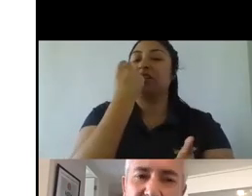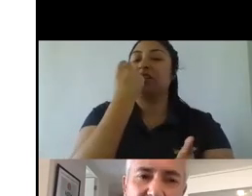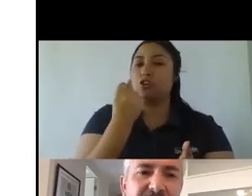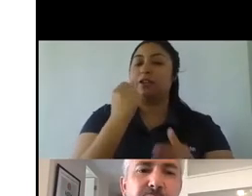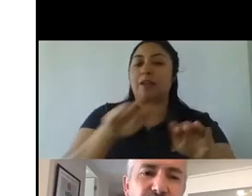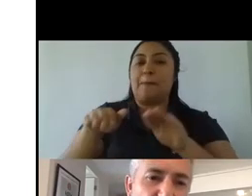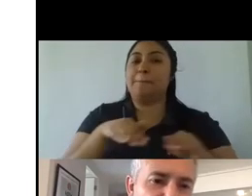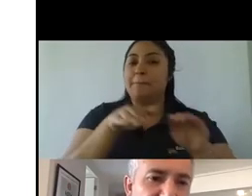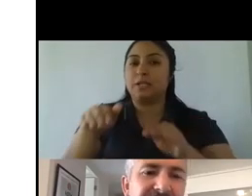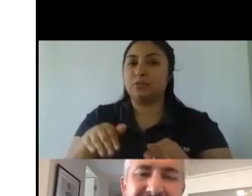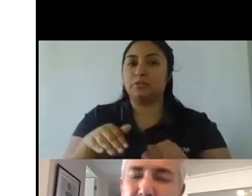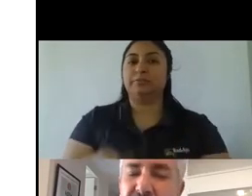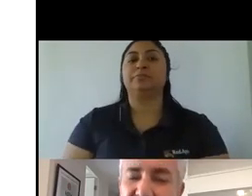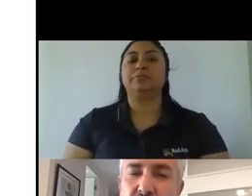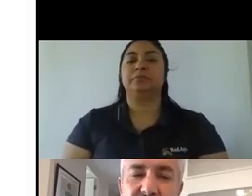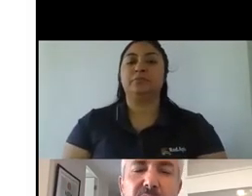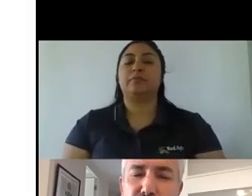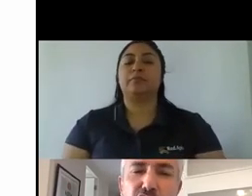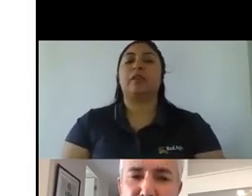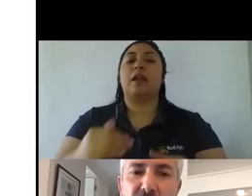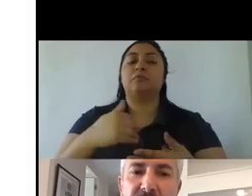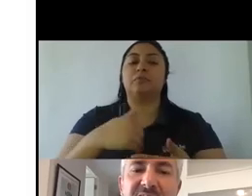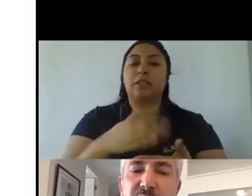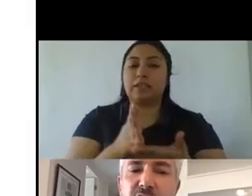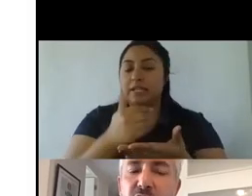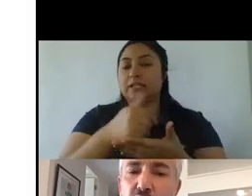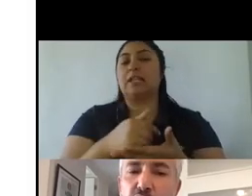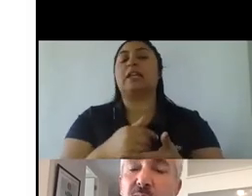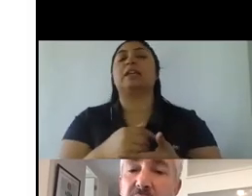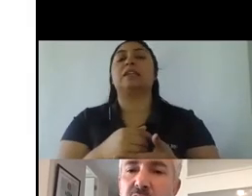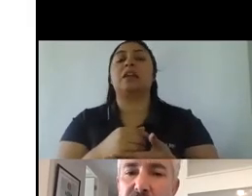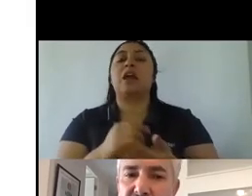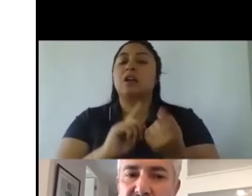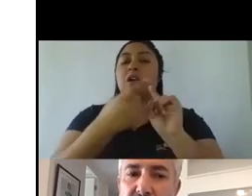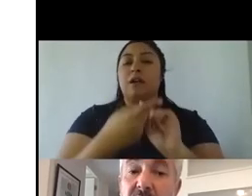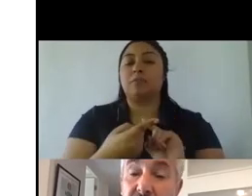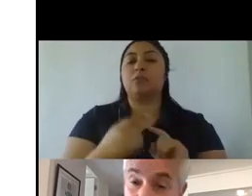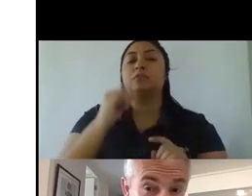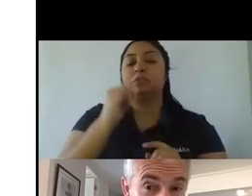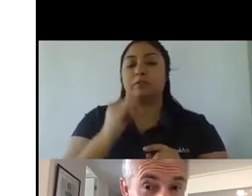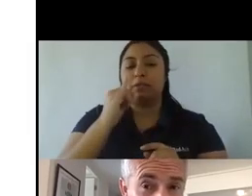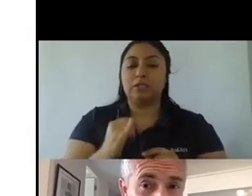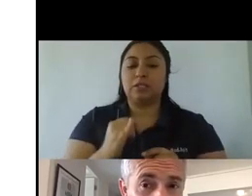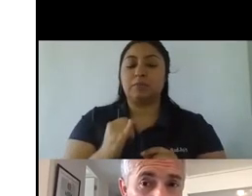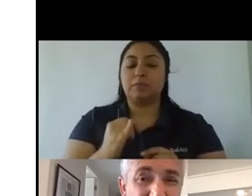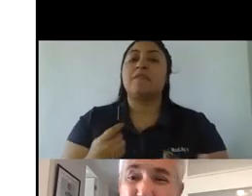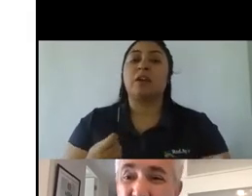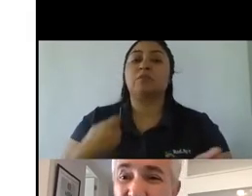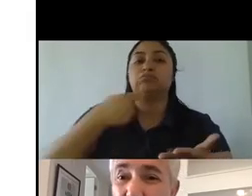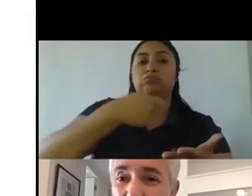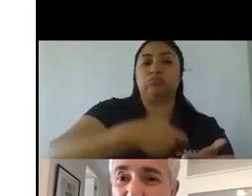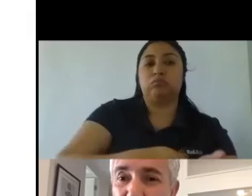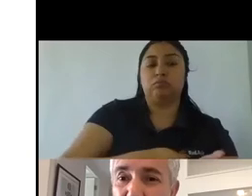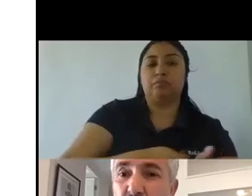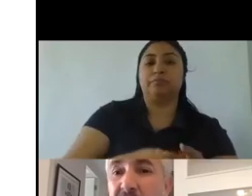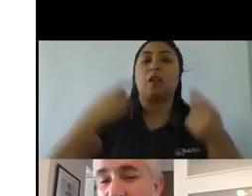ofertas el performance siempre van a aportar mucho menos al crecimiento futuro versus el branding ¿nos acordamos de eso? siempre van